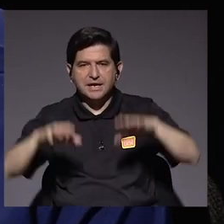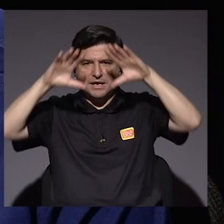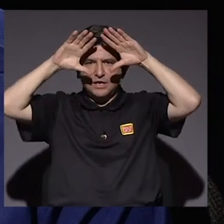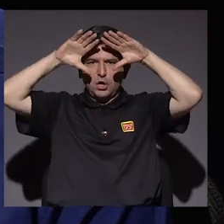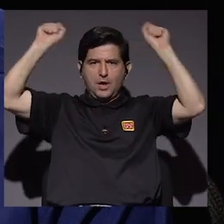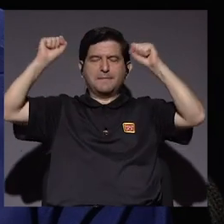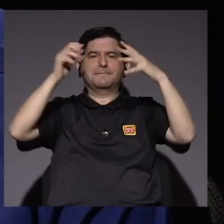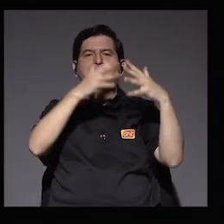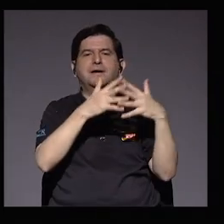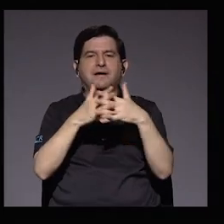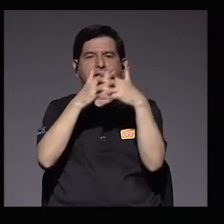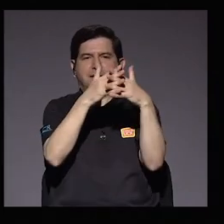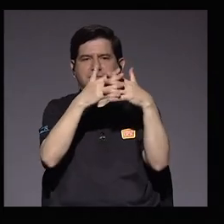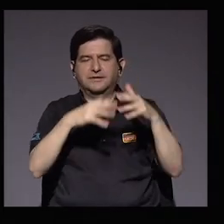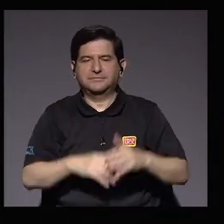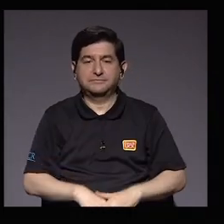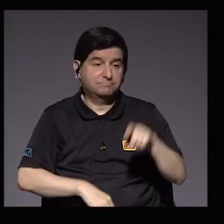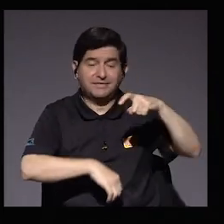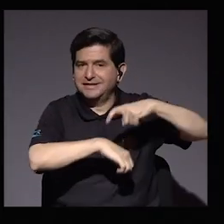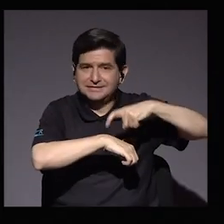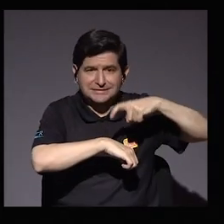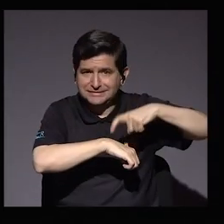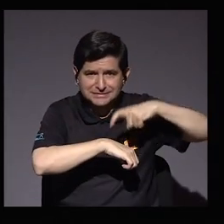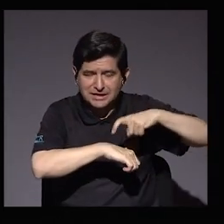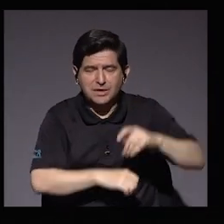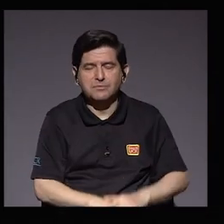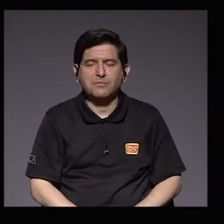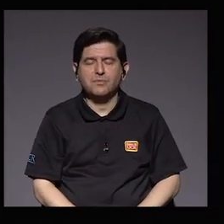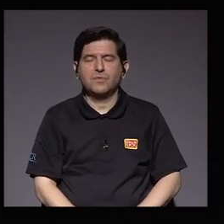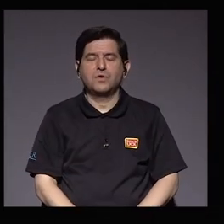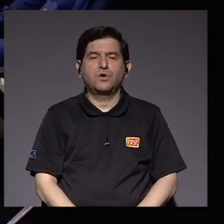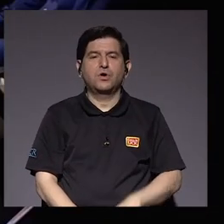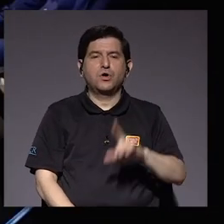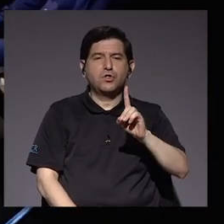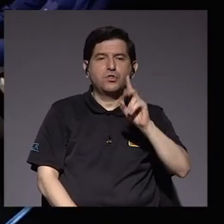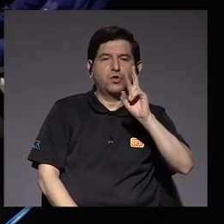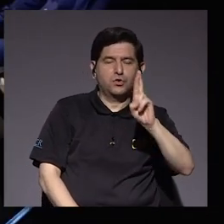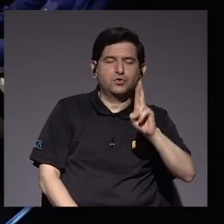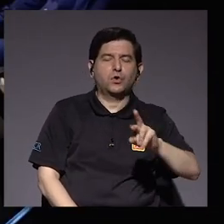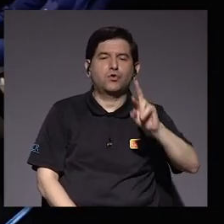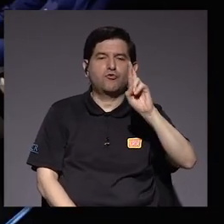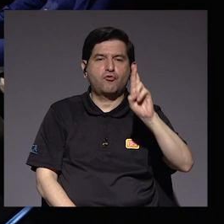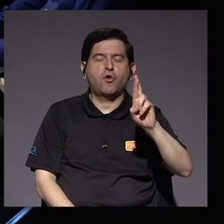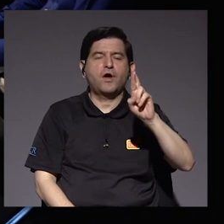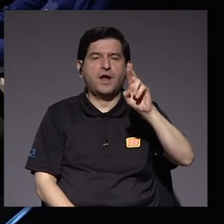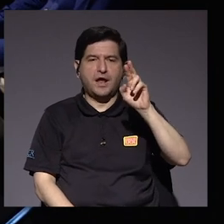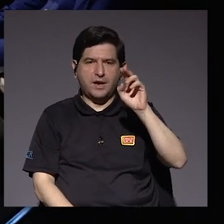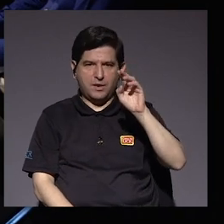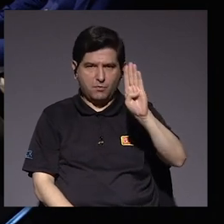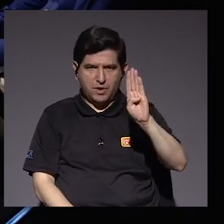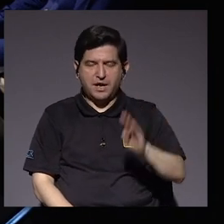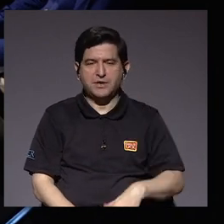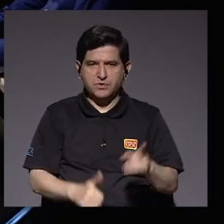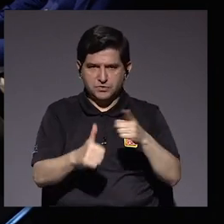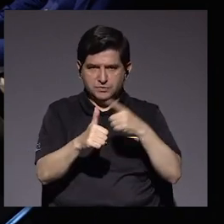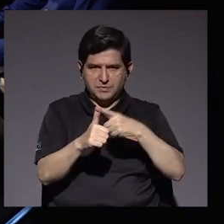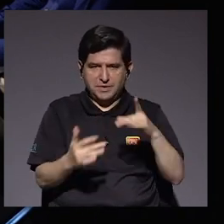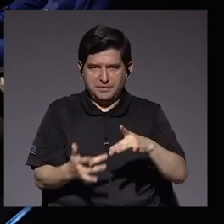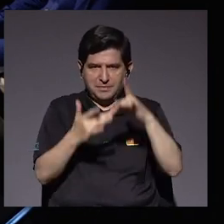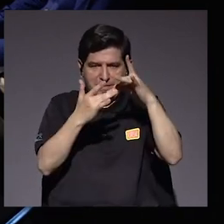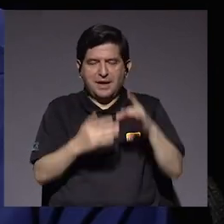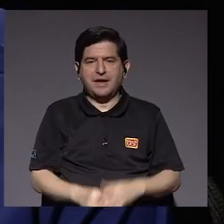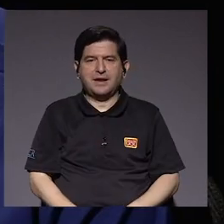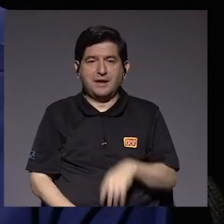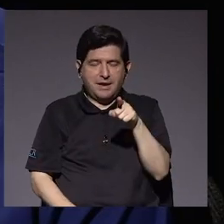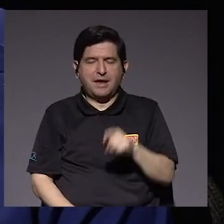Embajada de los Estados Unidos. En ese entonces, el doctor Roger Bolaños, quien fue el primer catedrático en inmunología que tuvo la Universidad de Costa